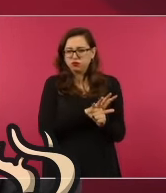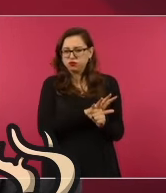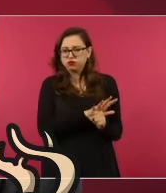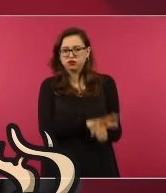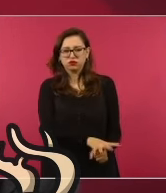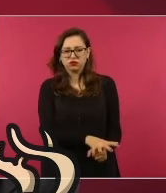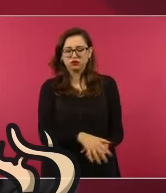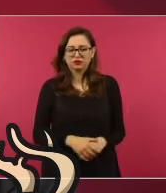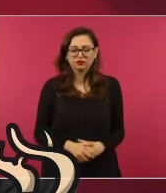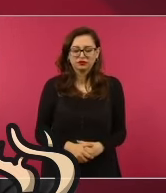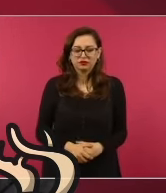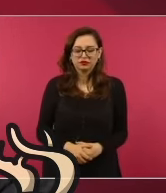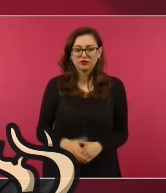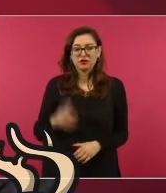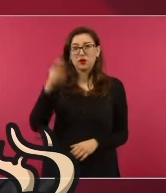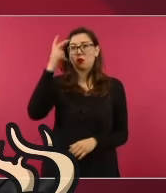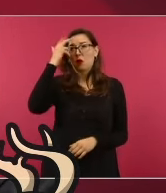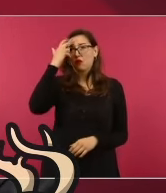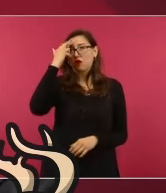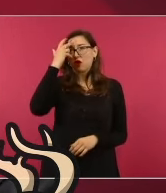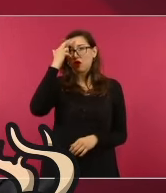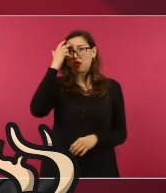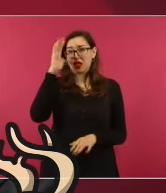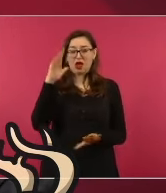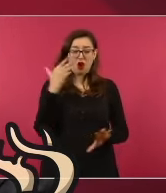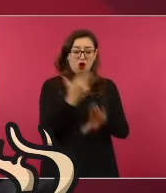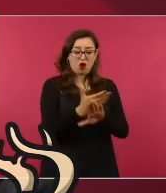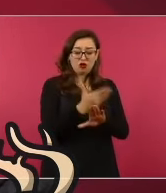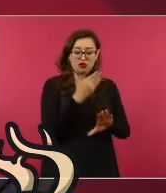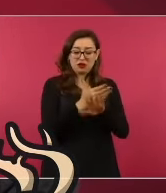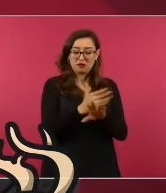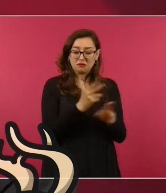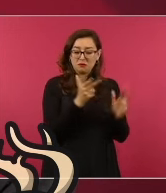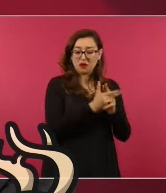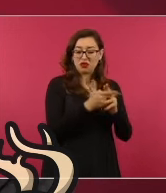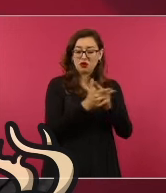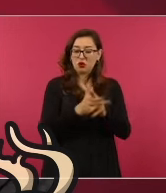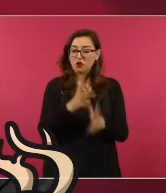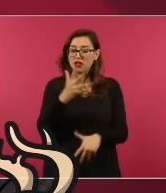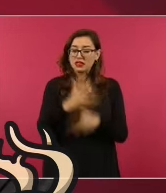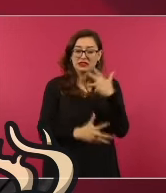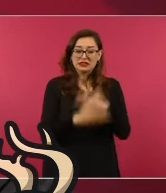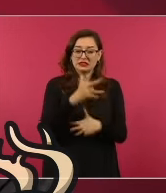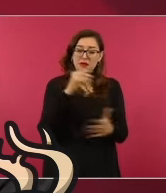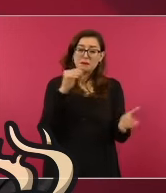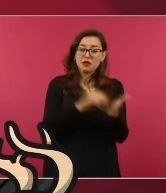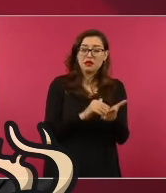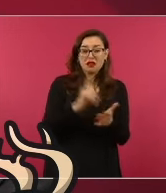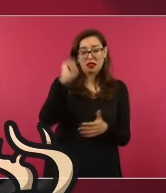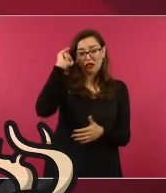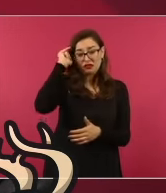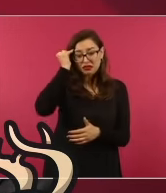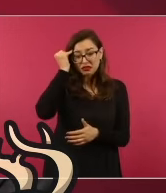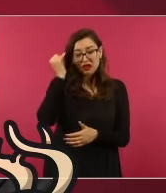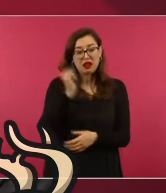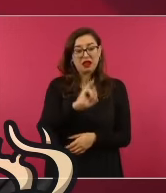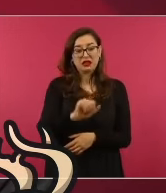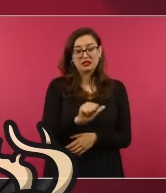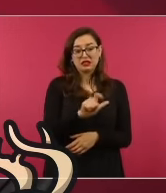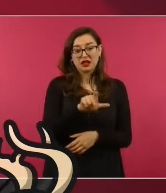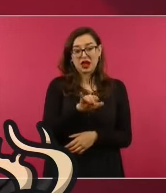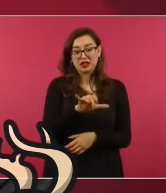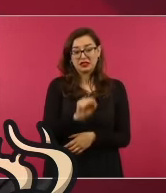Asesinaron durante el porfiriato a más de 15 mil Yaqui y sufrieron mucho,